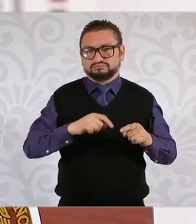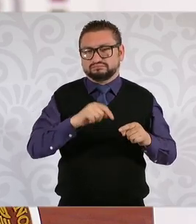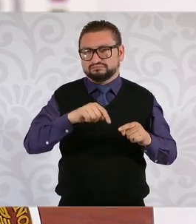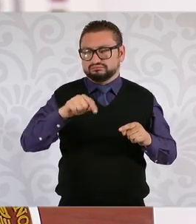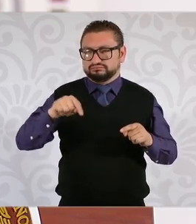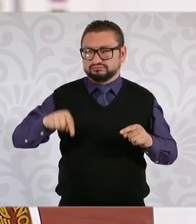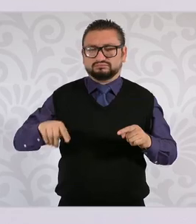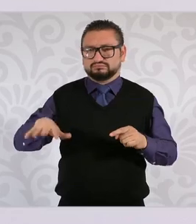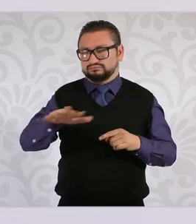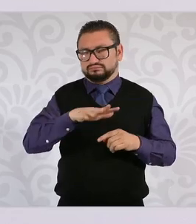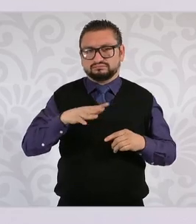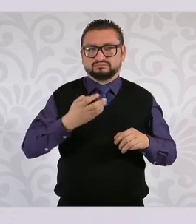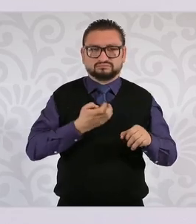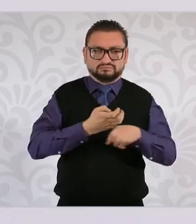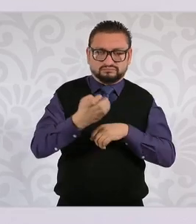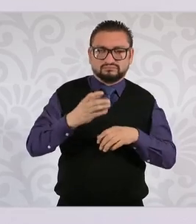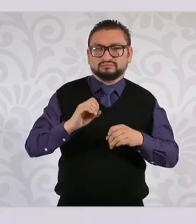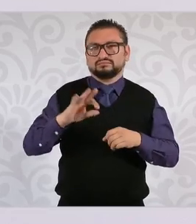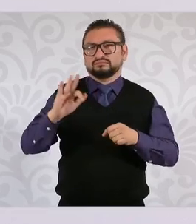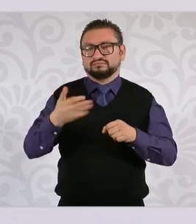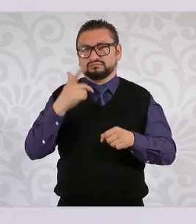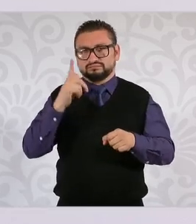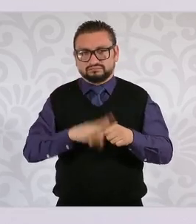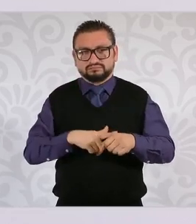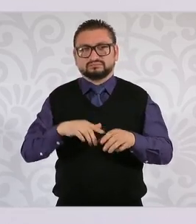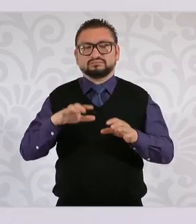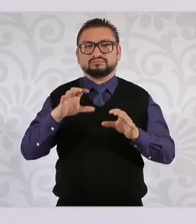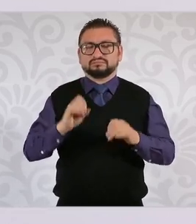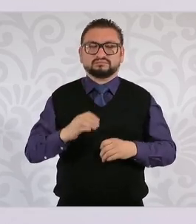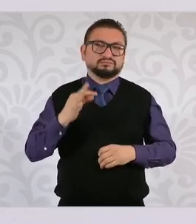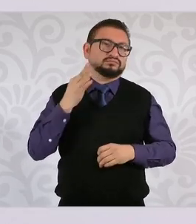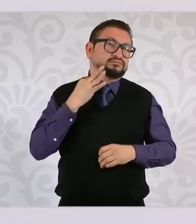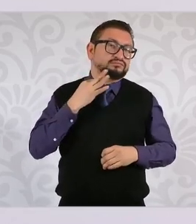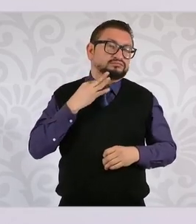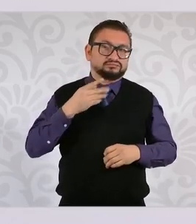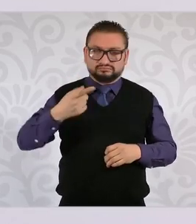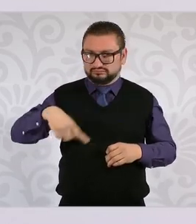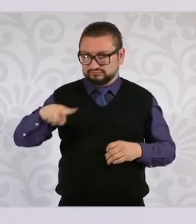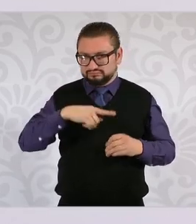del gobierno estatal o del gobierno federal o de las fiscalías,